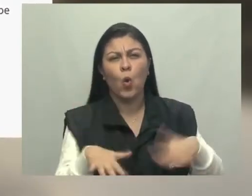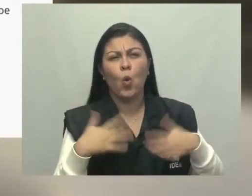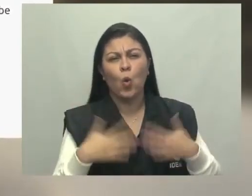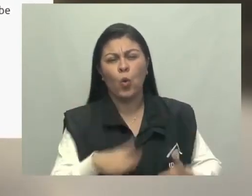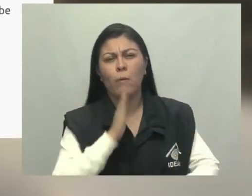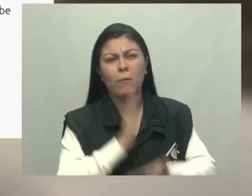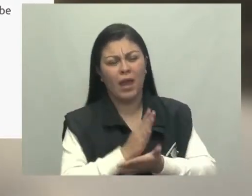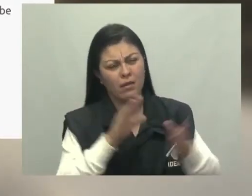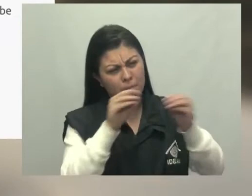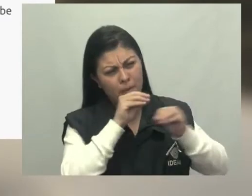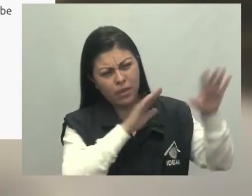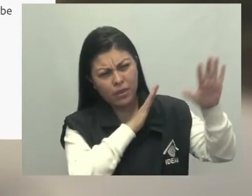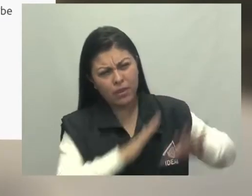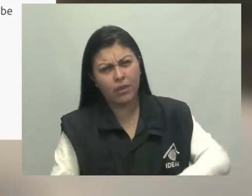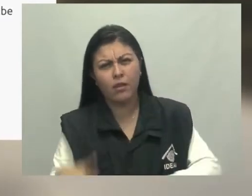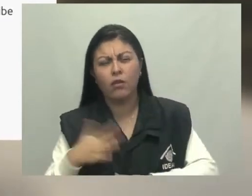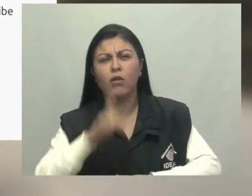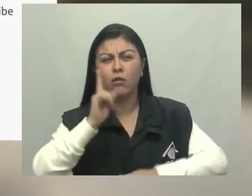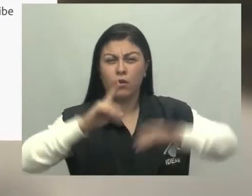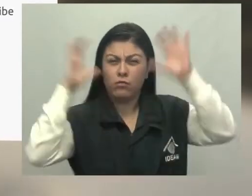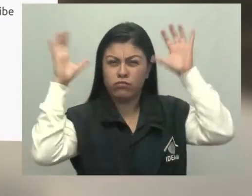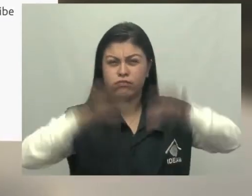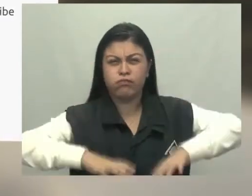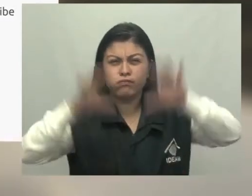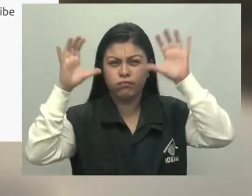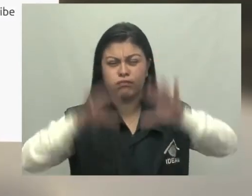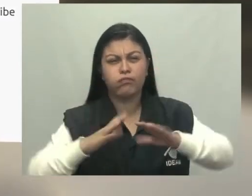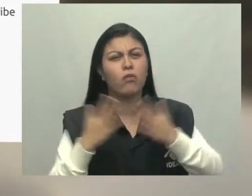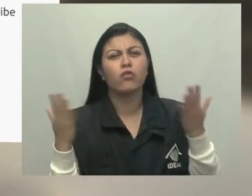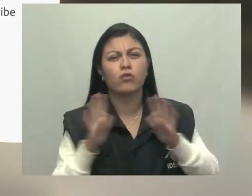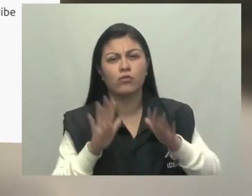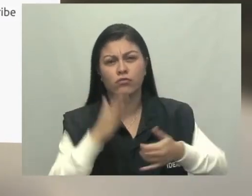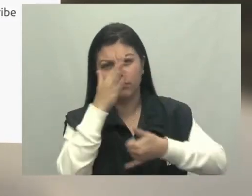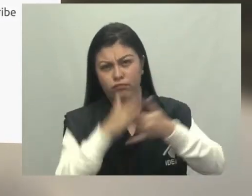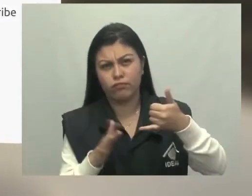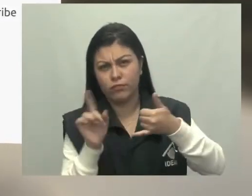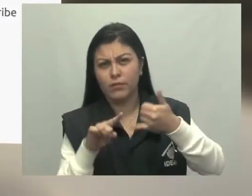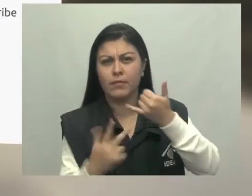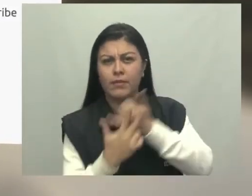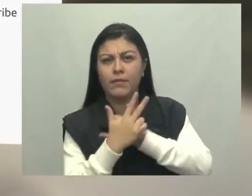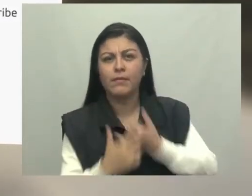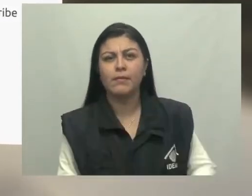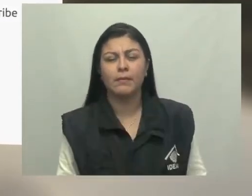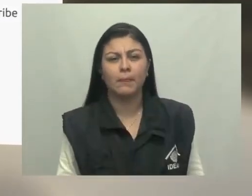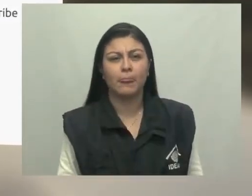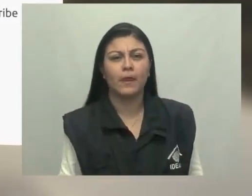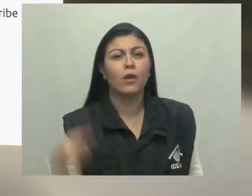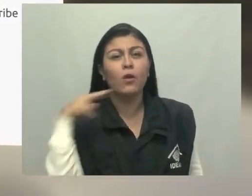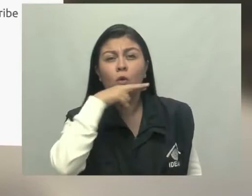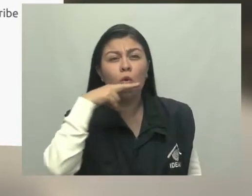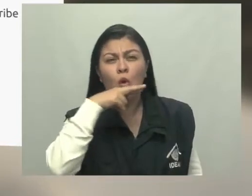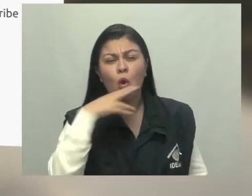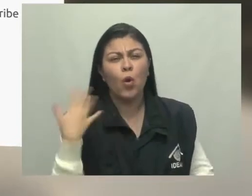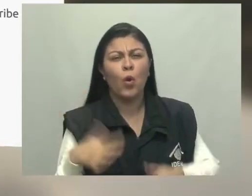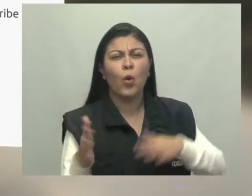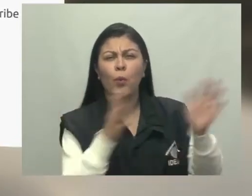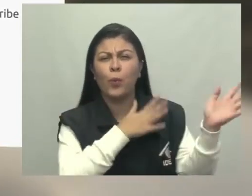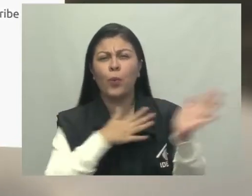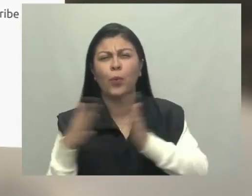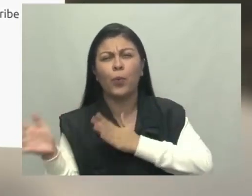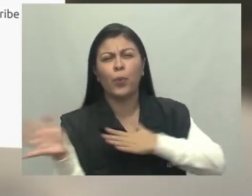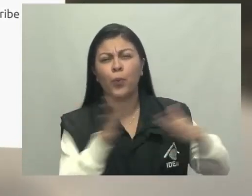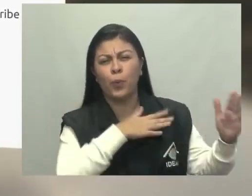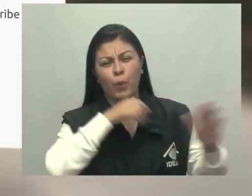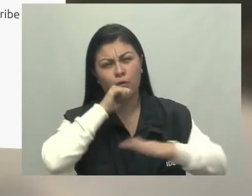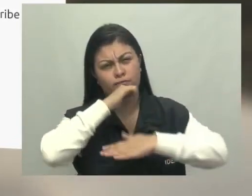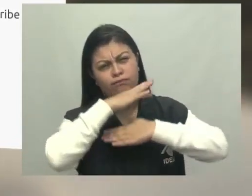alta amenaza de deslizamientos de tierra ocasionados por las lluvias en la región del Pacífico y la zona andina. Alerta roja por alto oleaje y